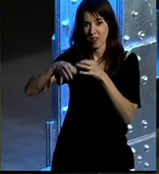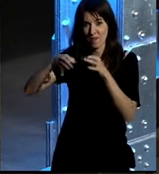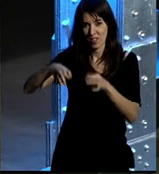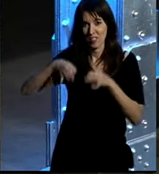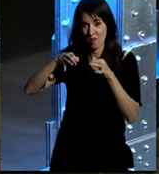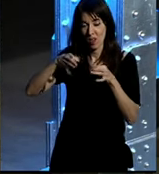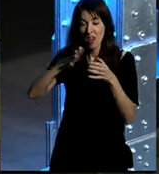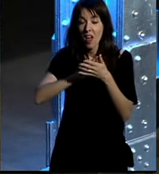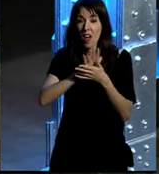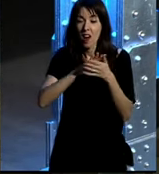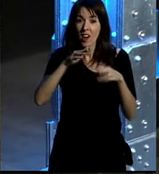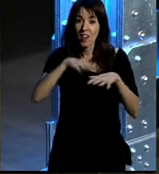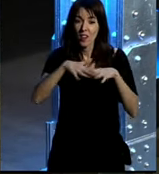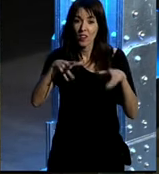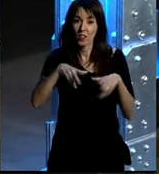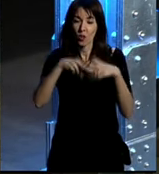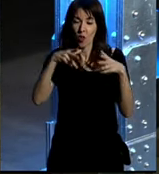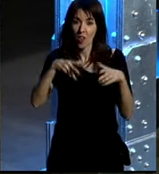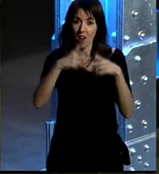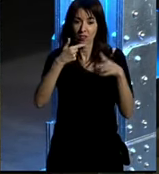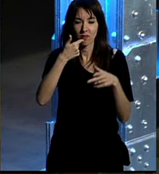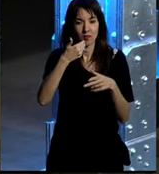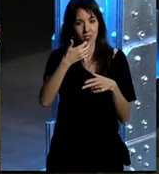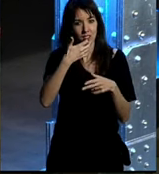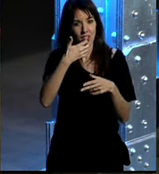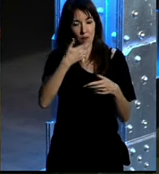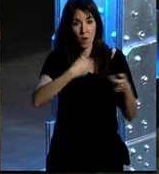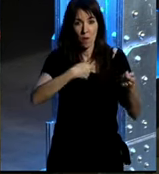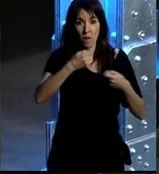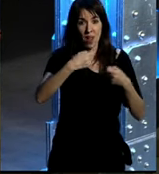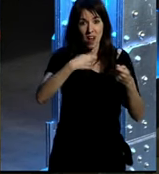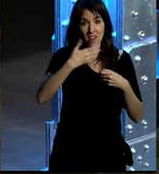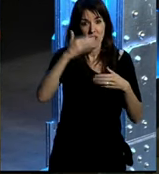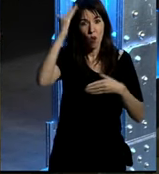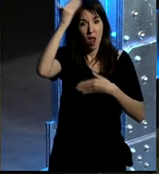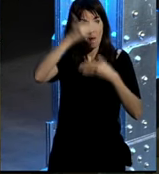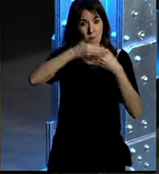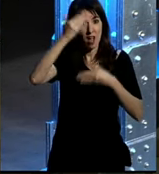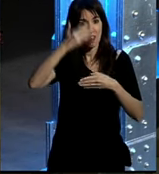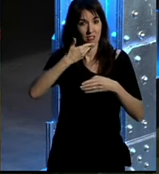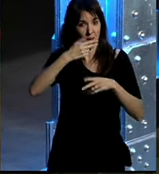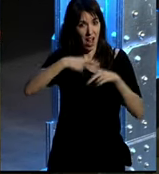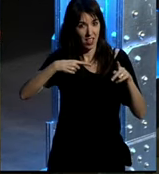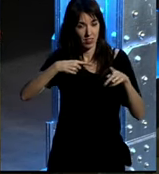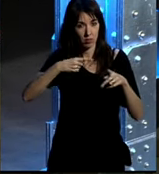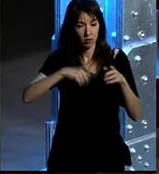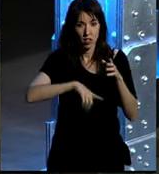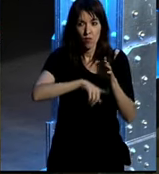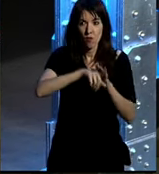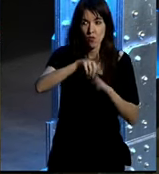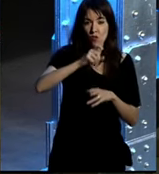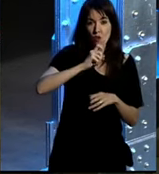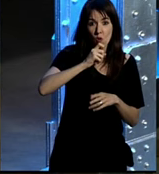cuando hablamos de redes sociales yo siempre pongo el ejemplo de los mercados medievales es decir ¿cómo han evolucionado? pues